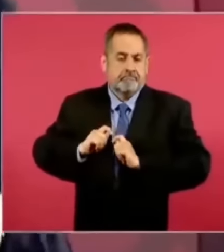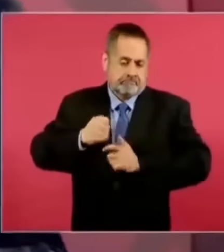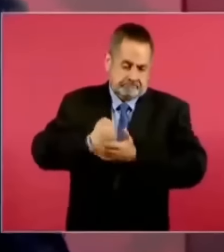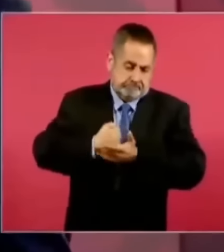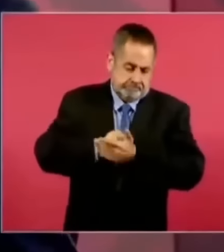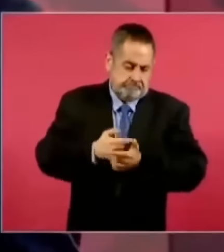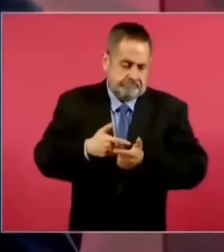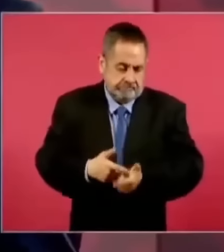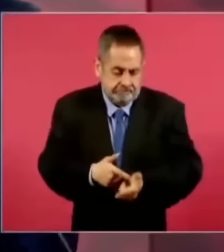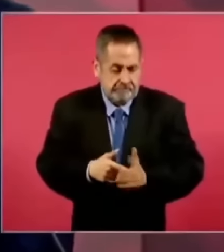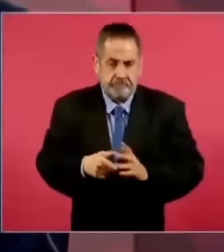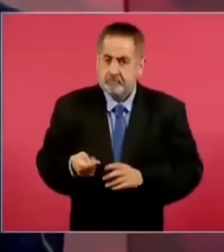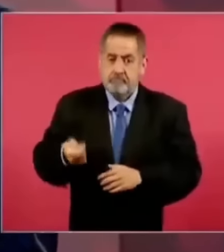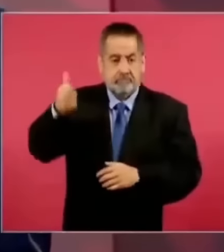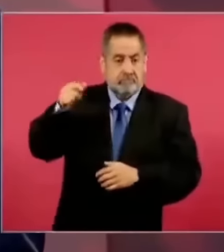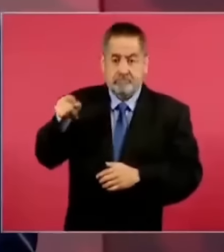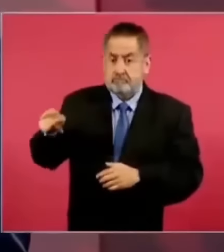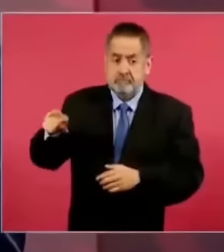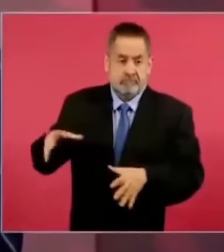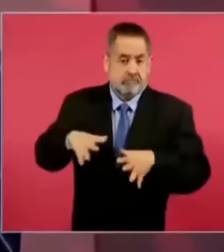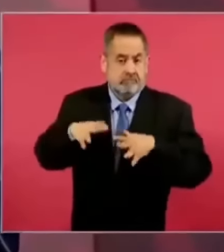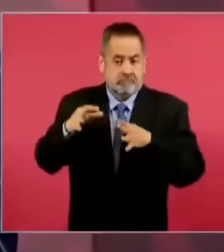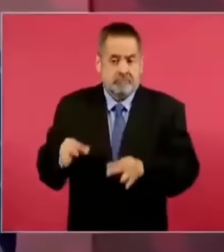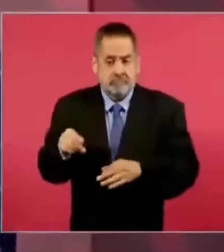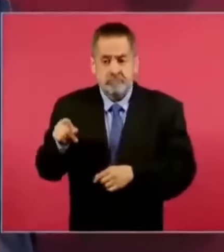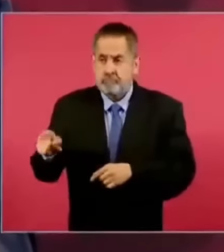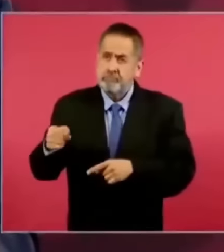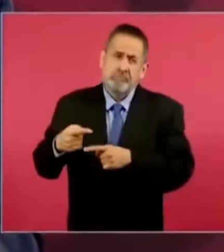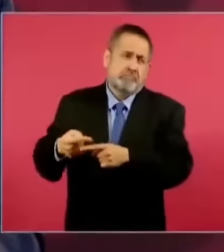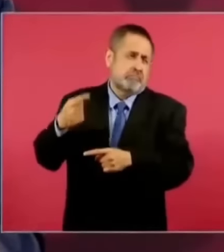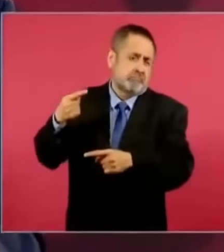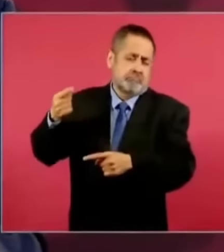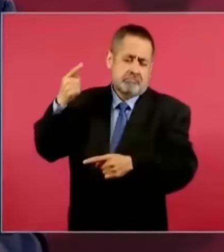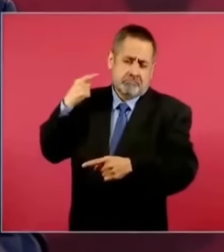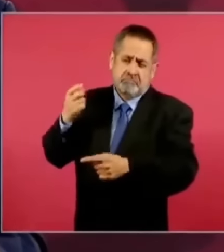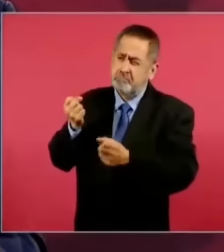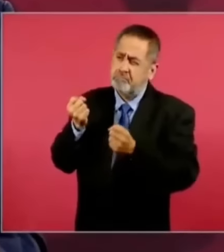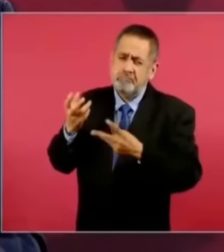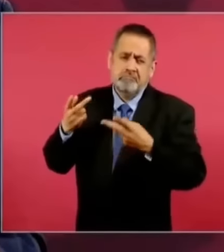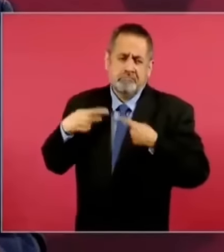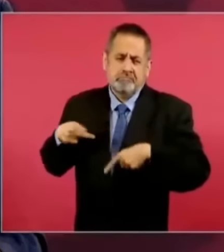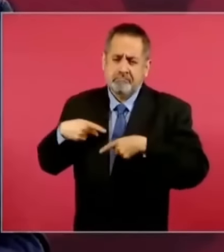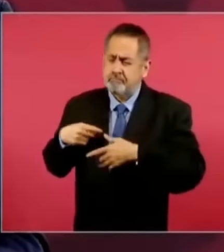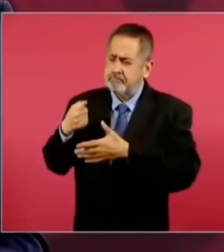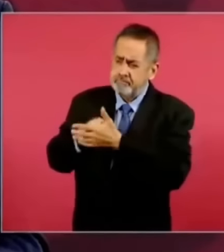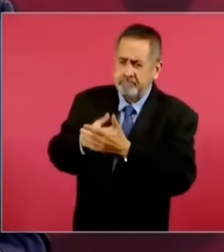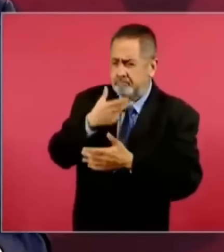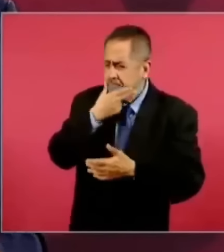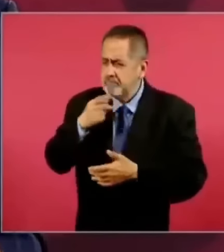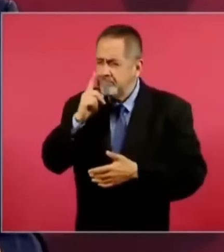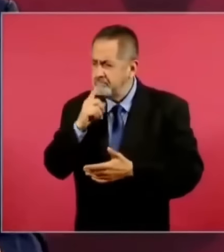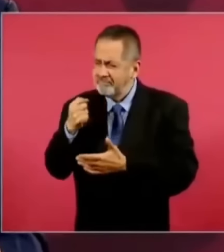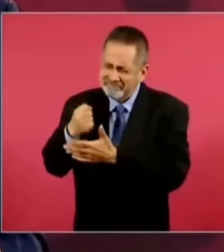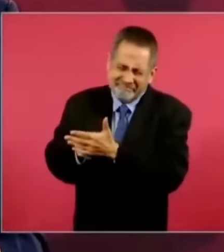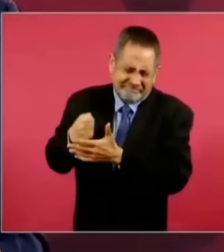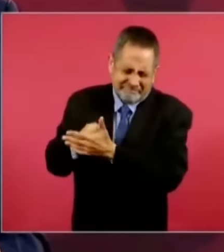iniciada por muchos, mujeres, hombres.